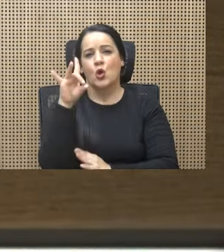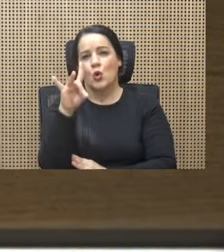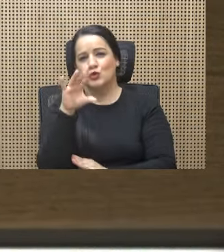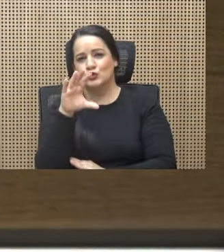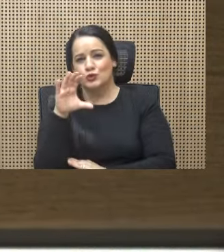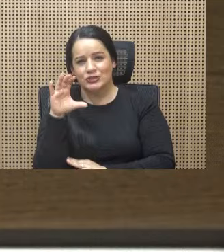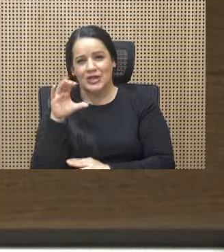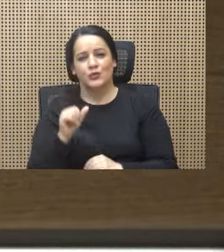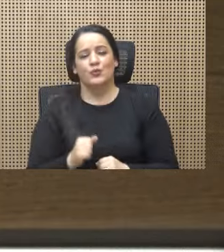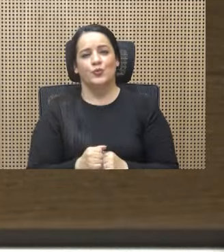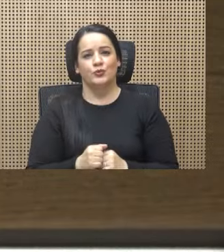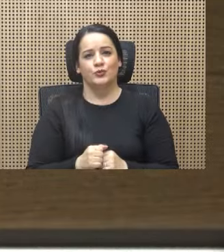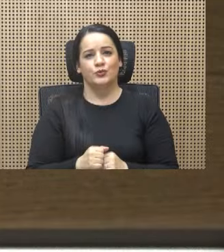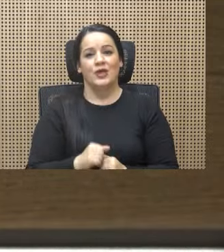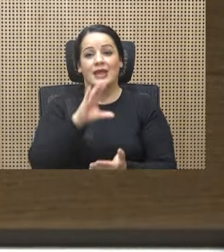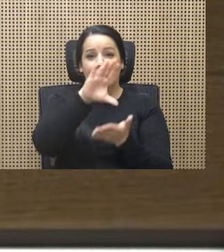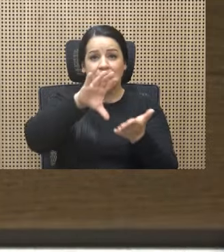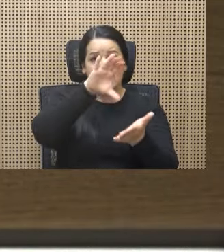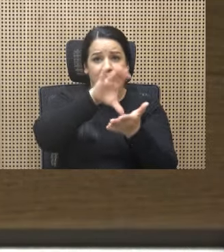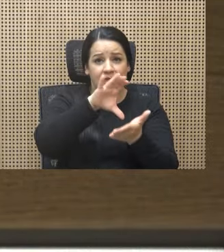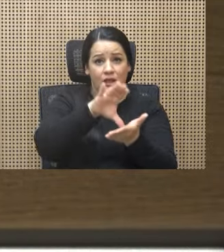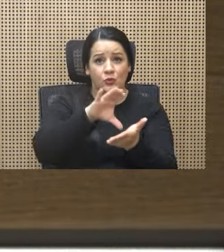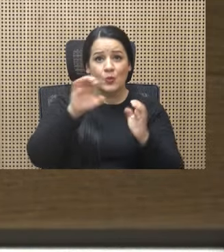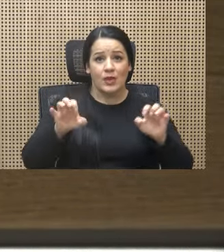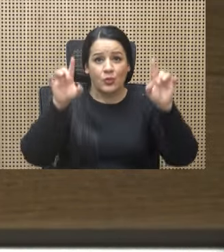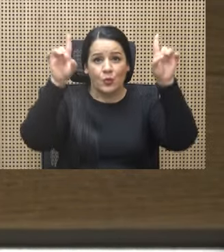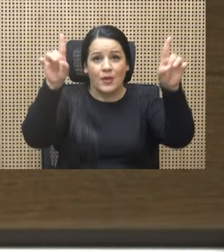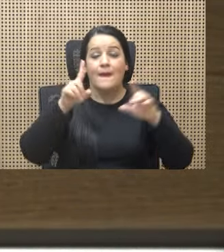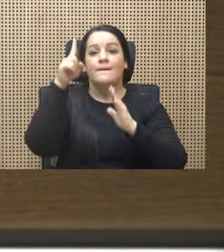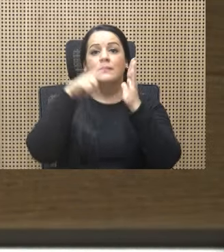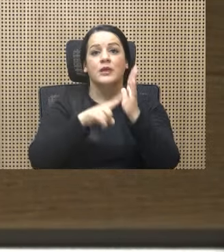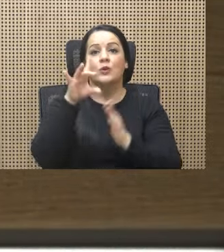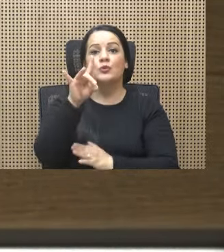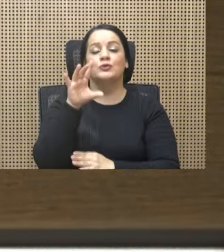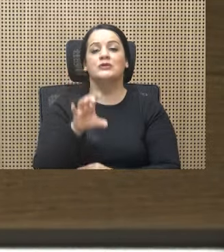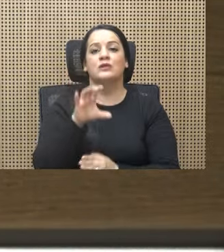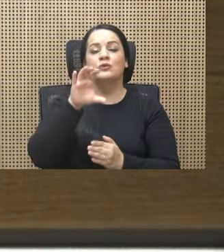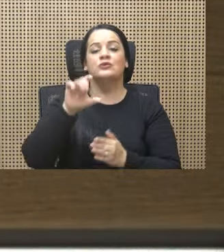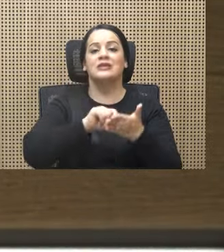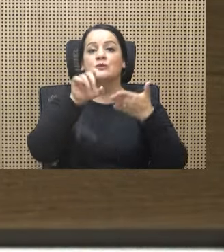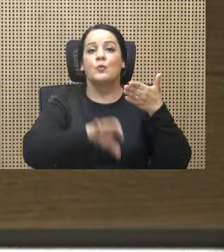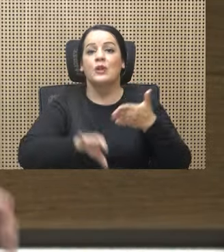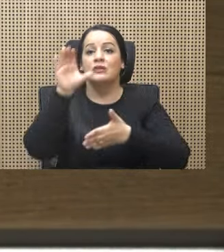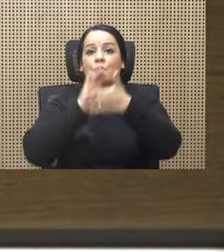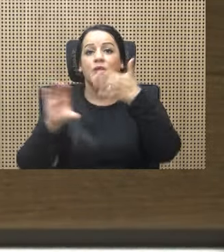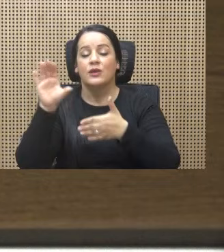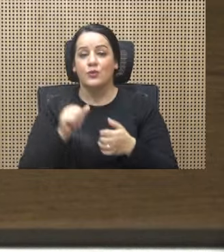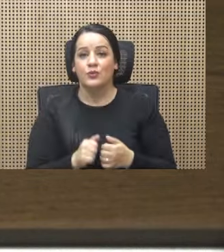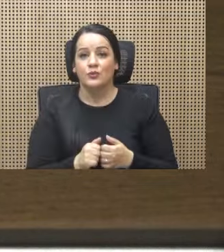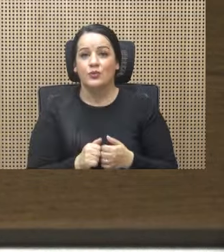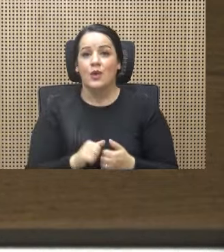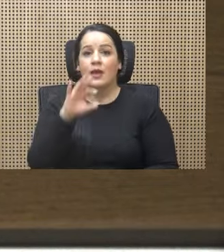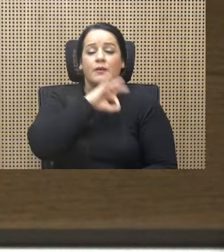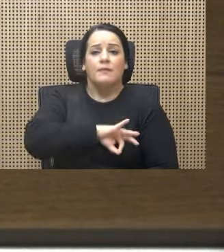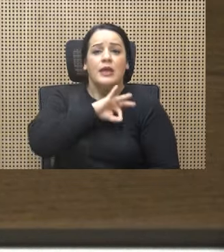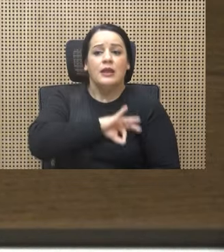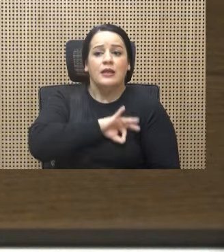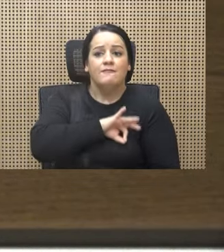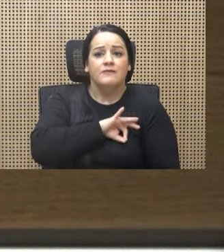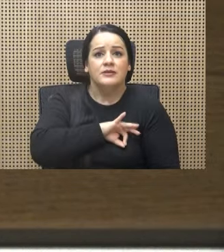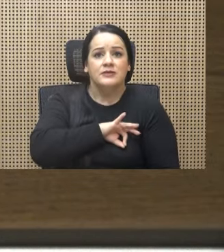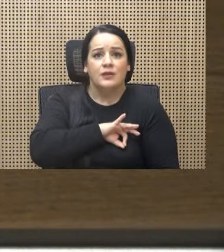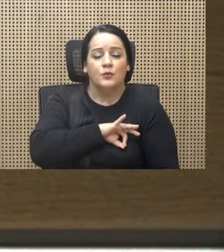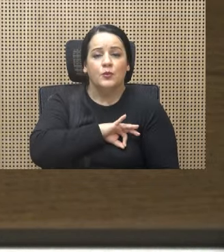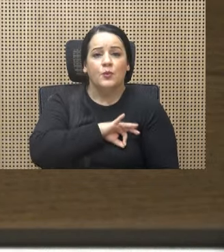centros educativos, 1.800 escuelas y colegios, beneficiando a